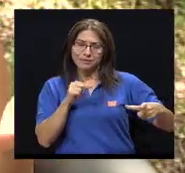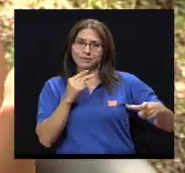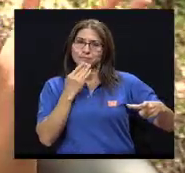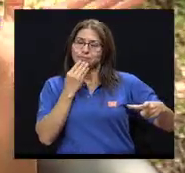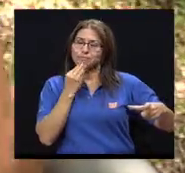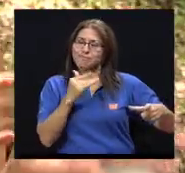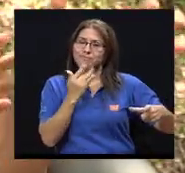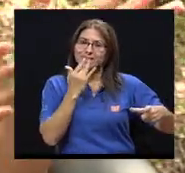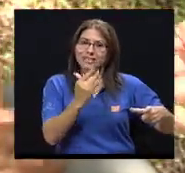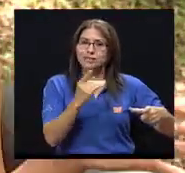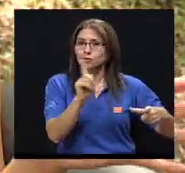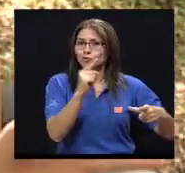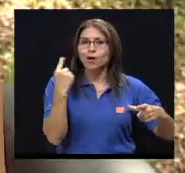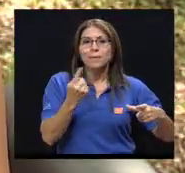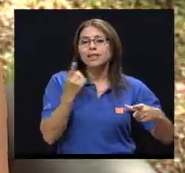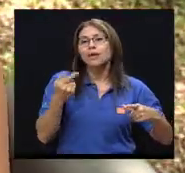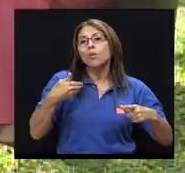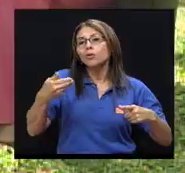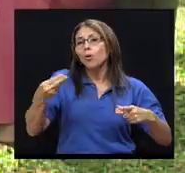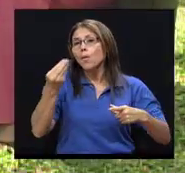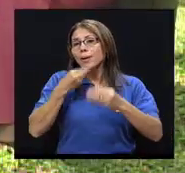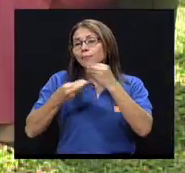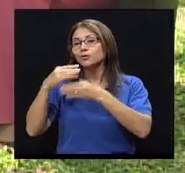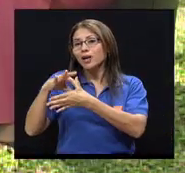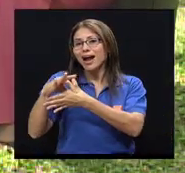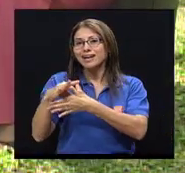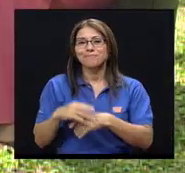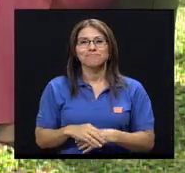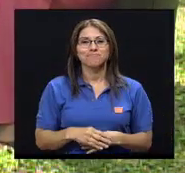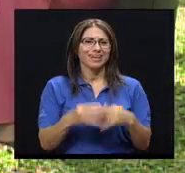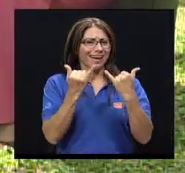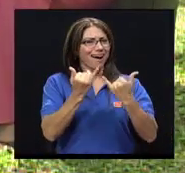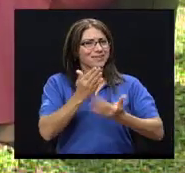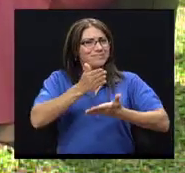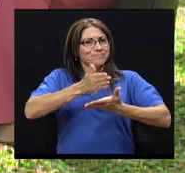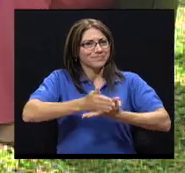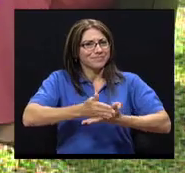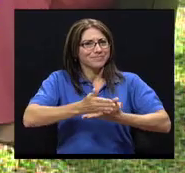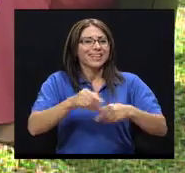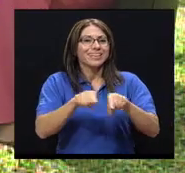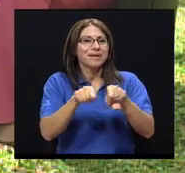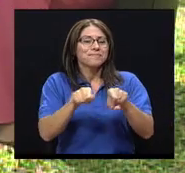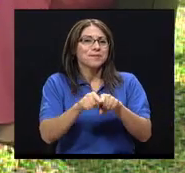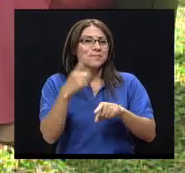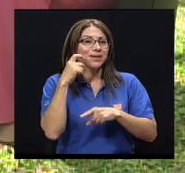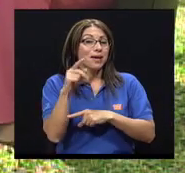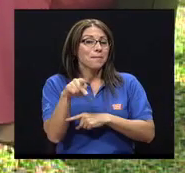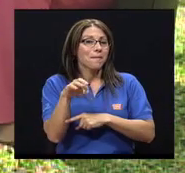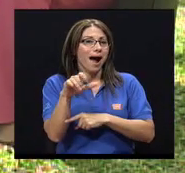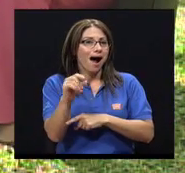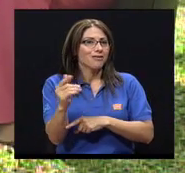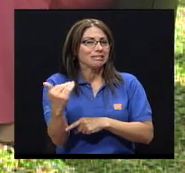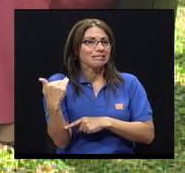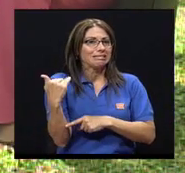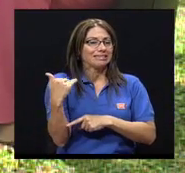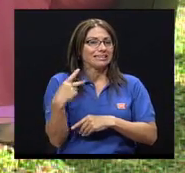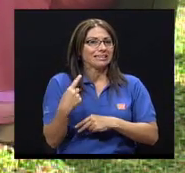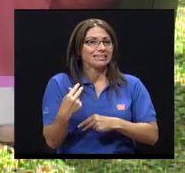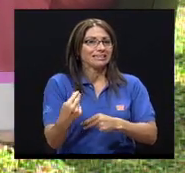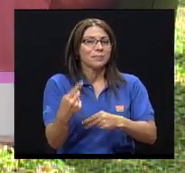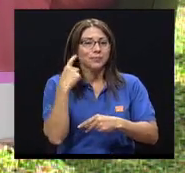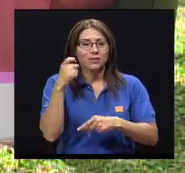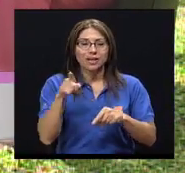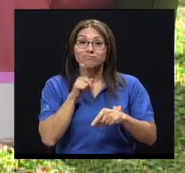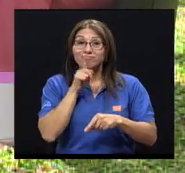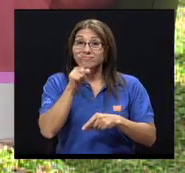simplemente cuando comemos carne. Y vamos a hacer una pausa aquí, Priscila, porque también Pablo ya nos estaba como ahí apresurándonos, porque